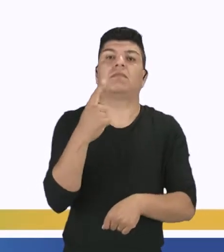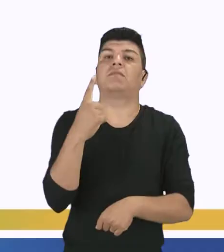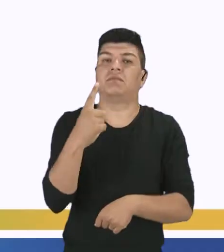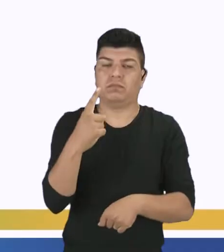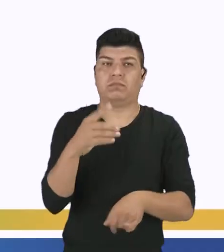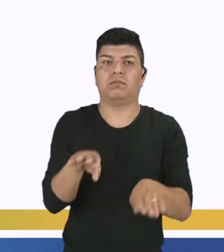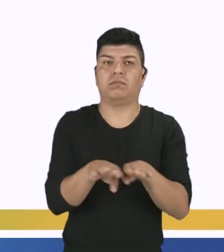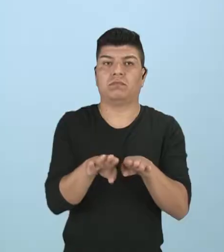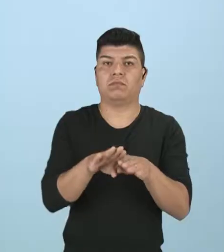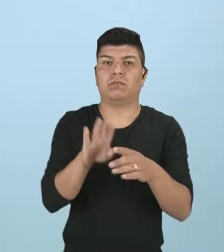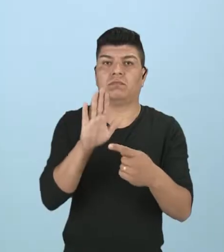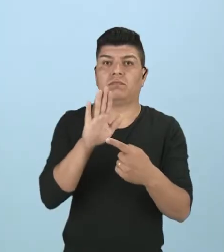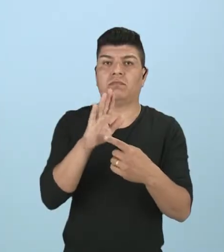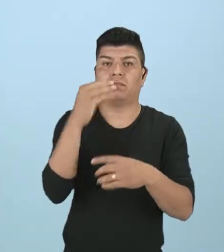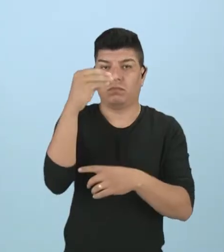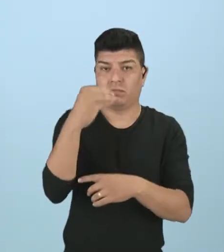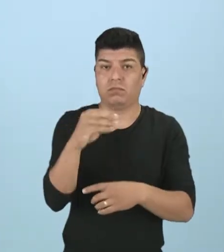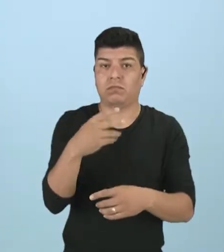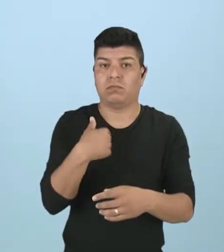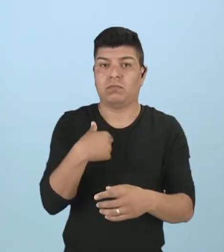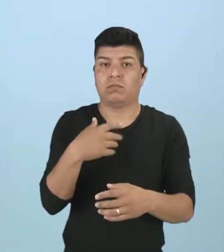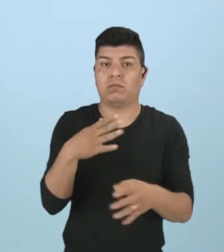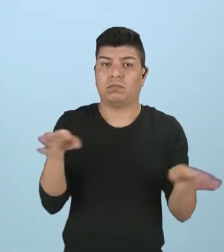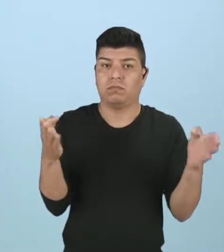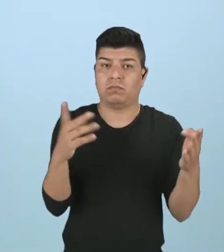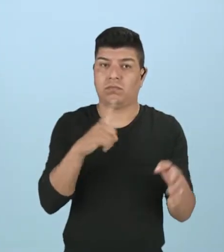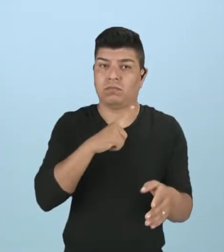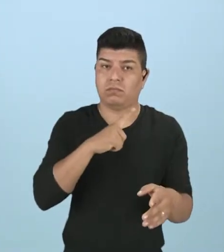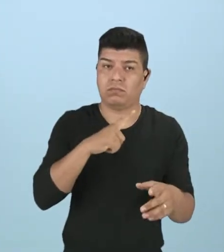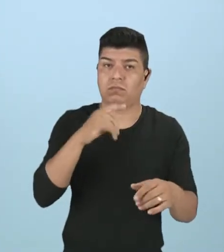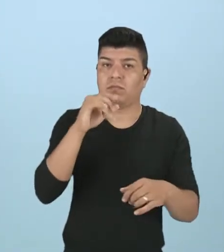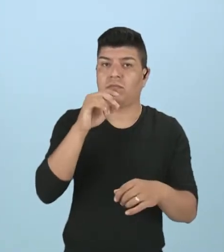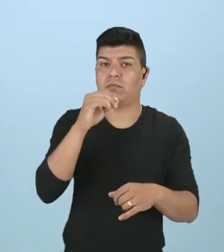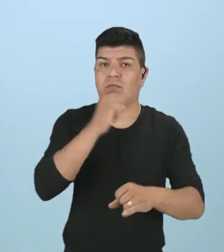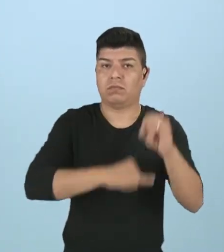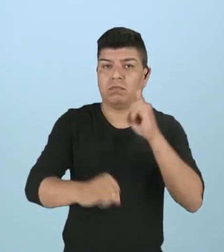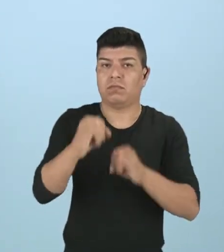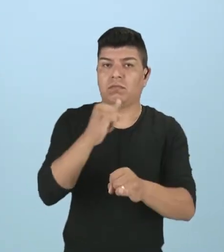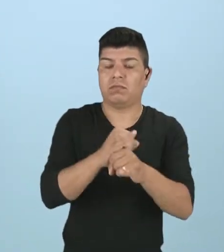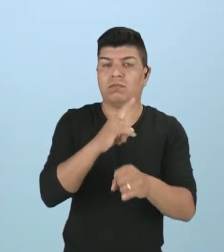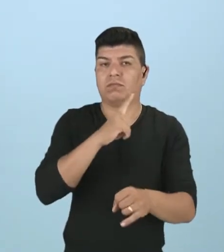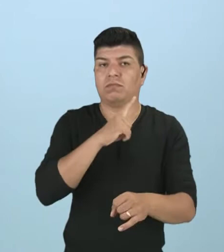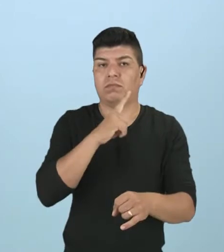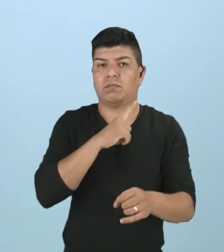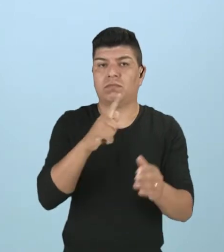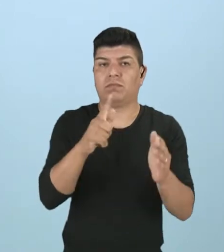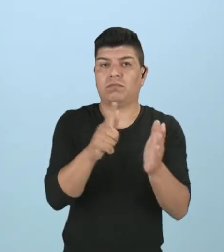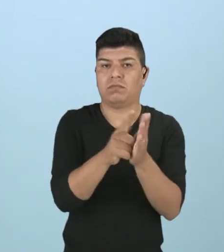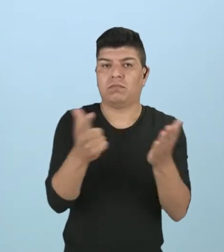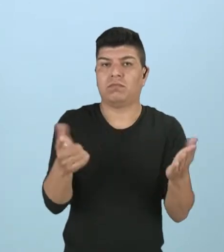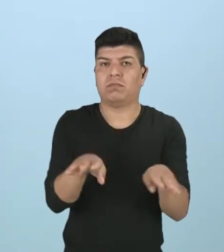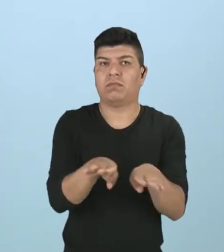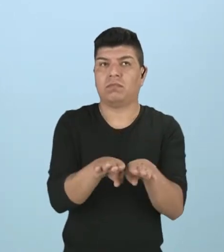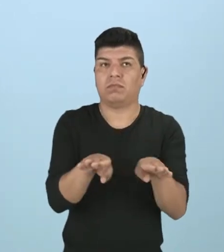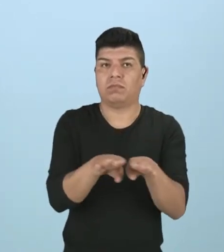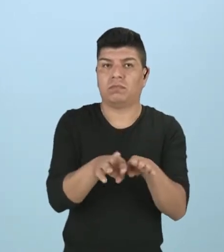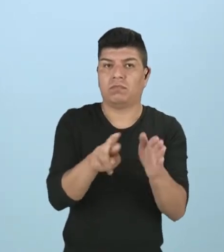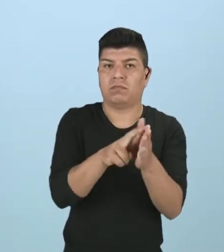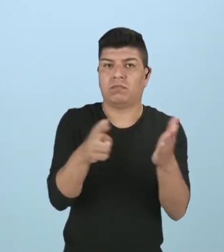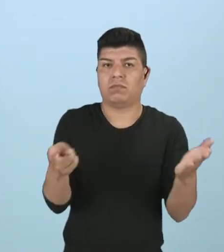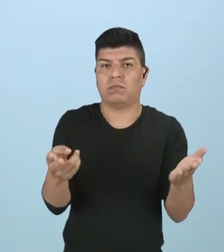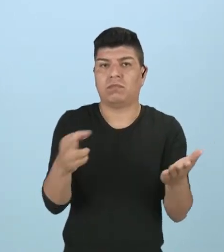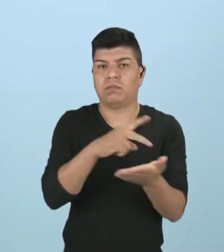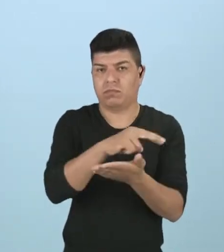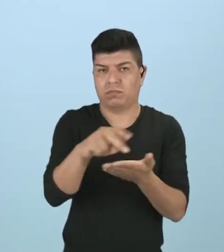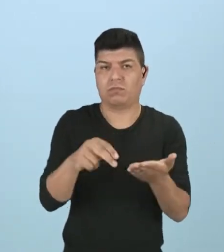publican en estos medios. Vocês saben que hoy hay internet, hay jornal, ¿no? Hay revistas,